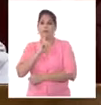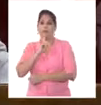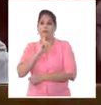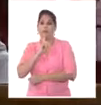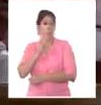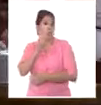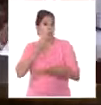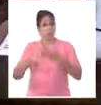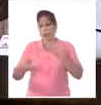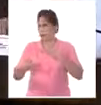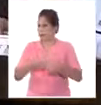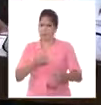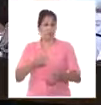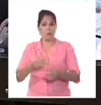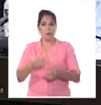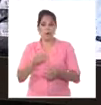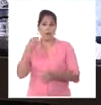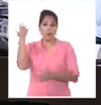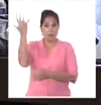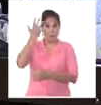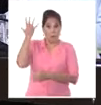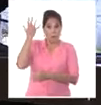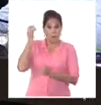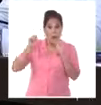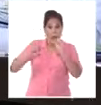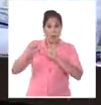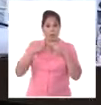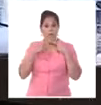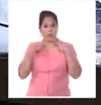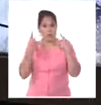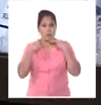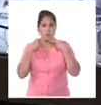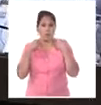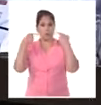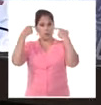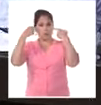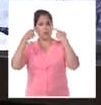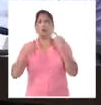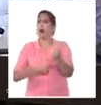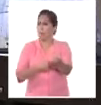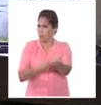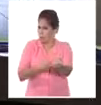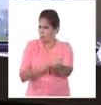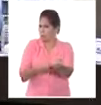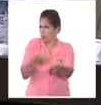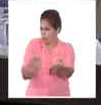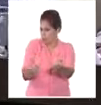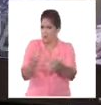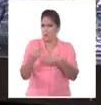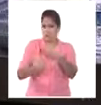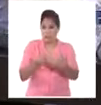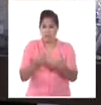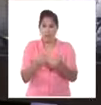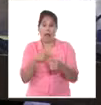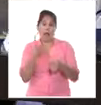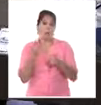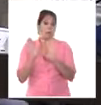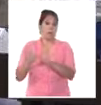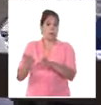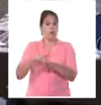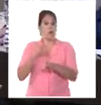o el refrán, al mal tiempo, buena cara. Acostumbrados a ver en cada desafío una oportunidad,